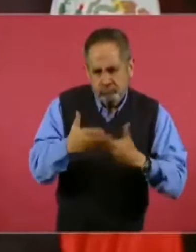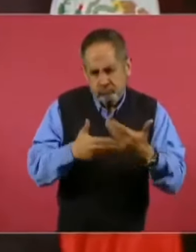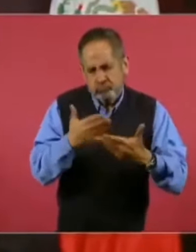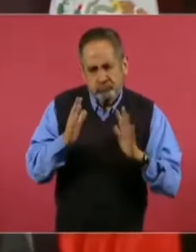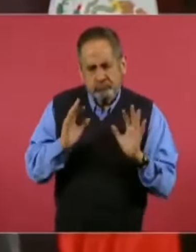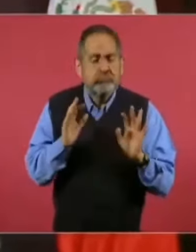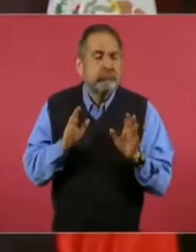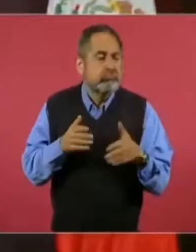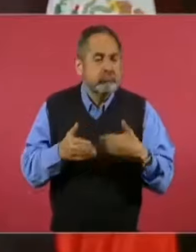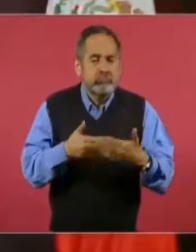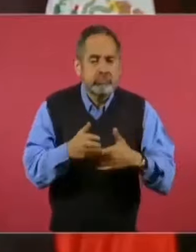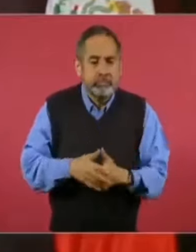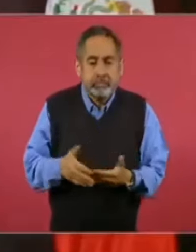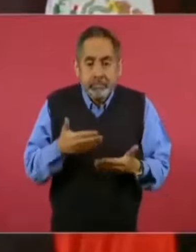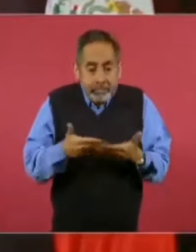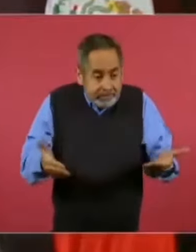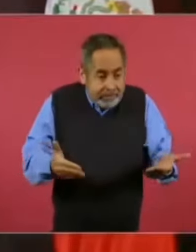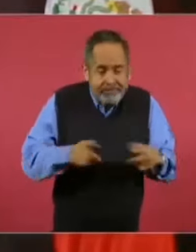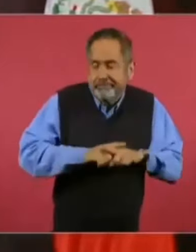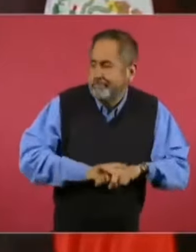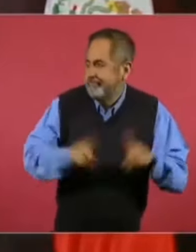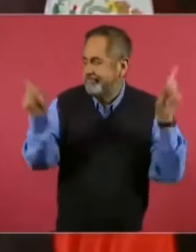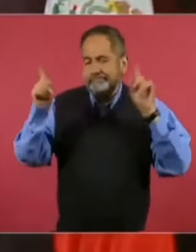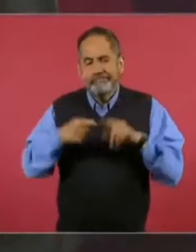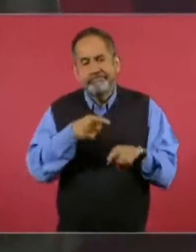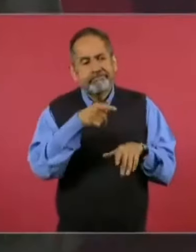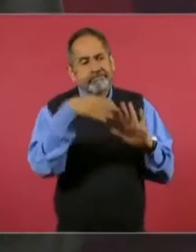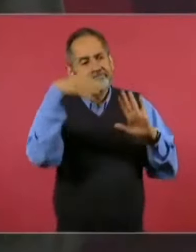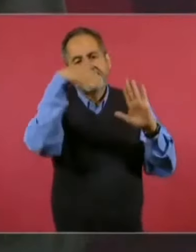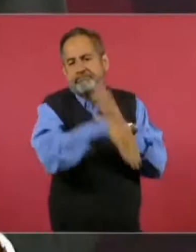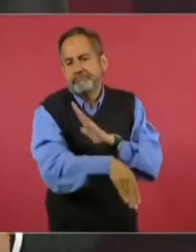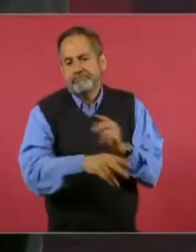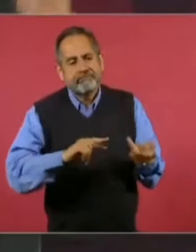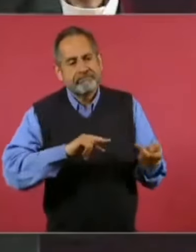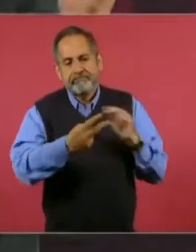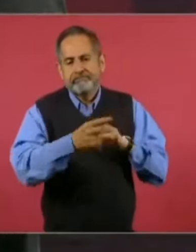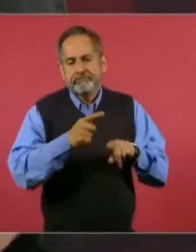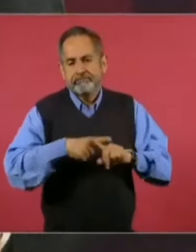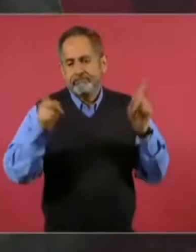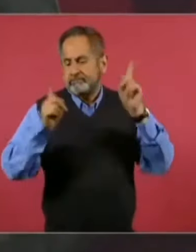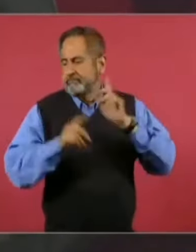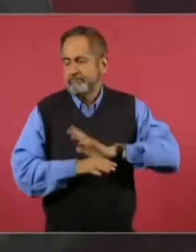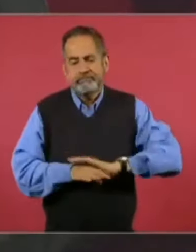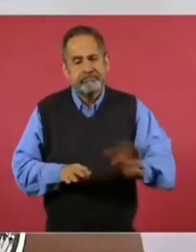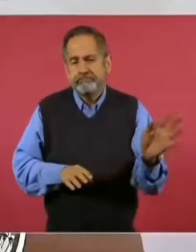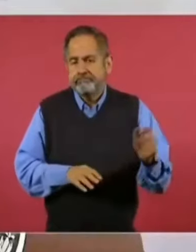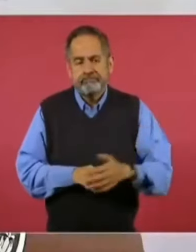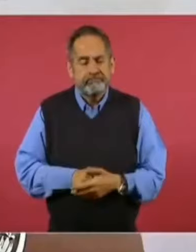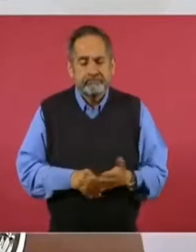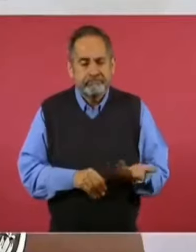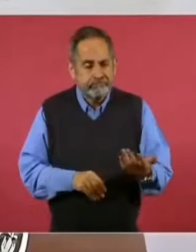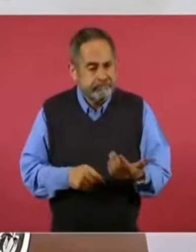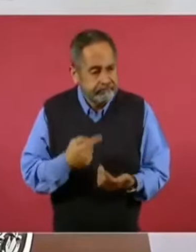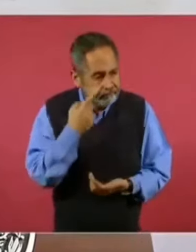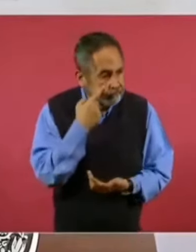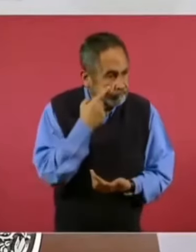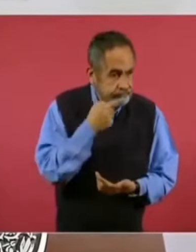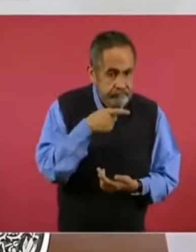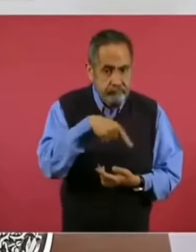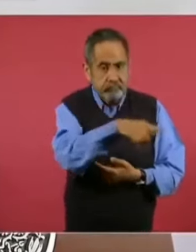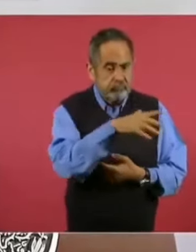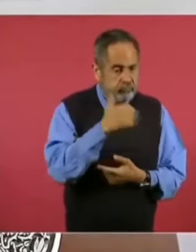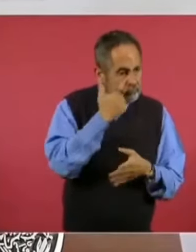no tiene nada que ver con eso y no se ve que quieran